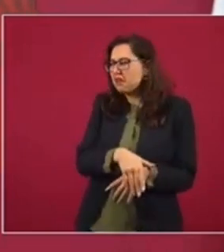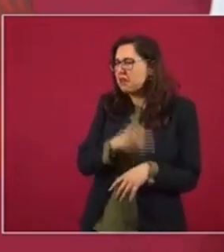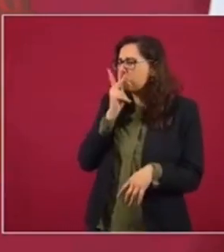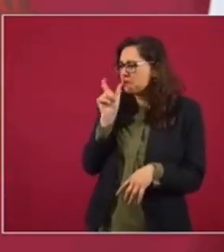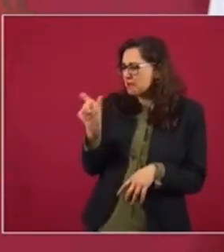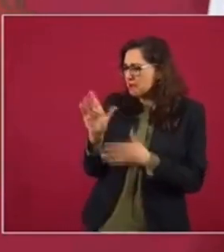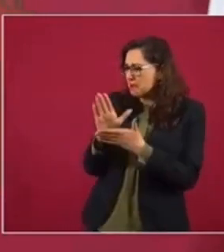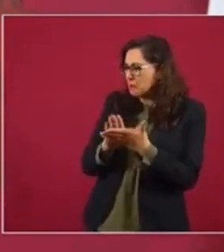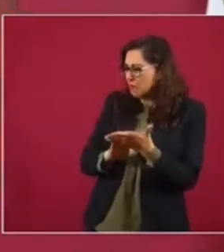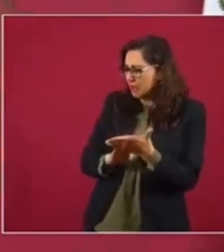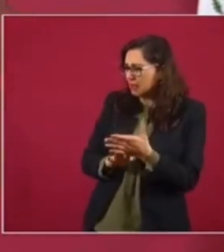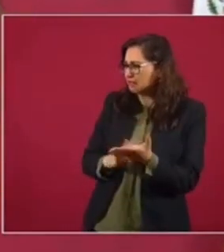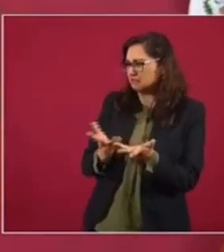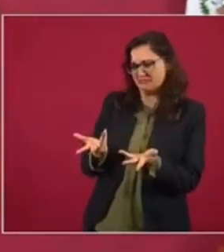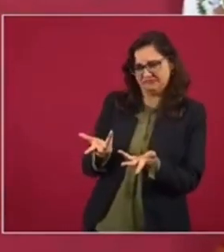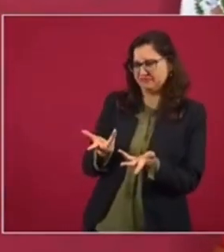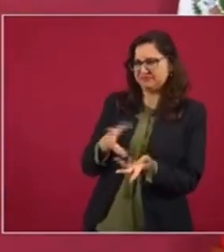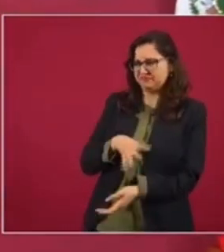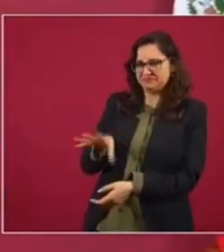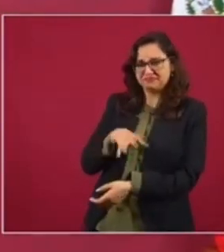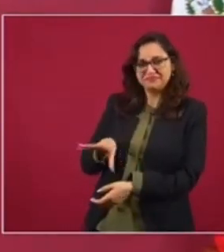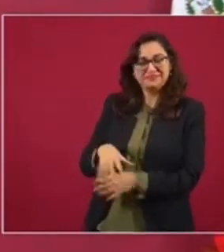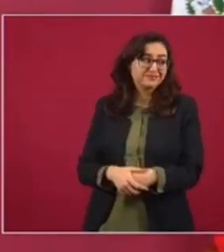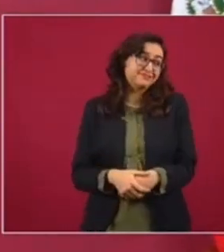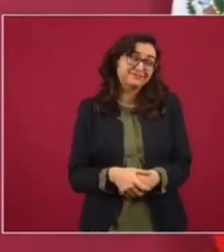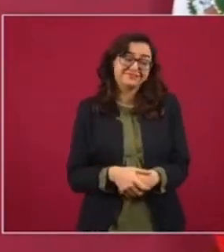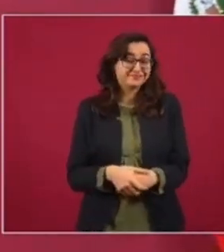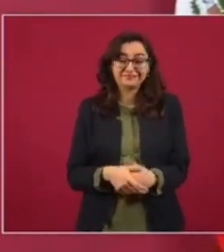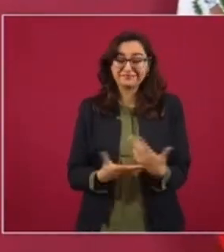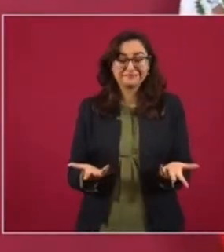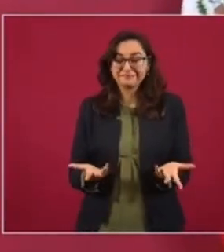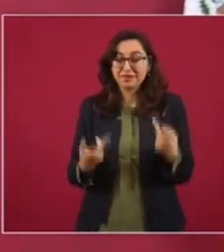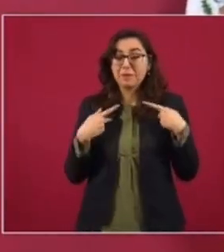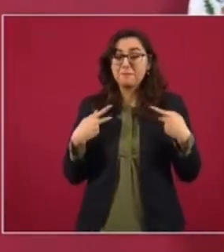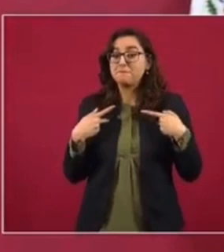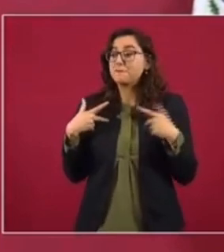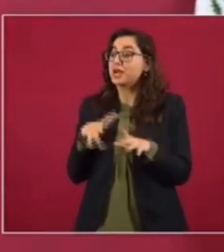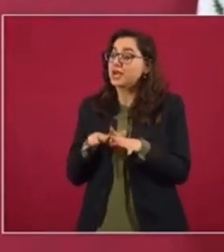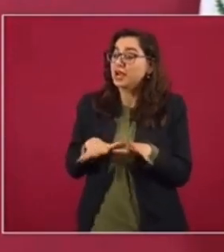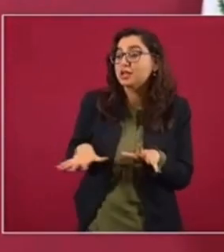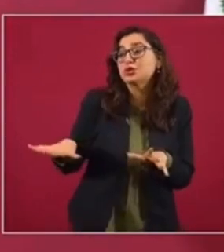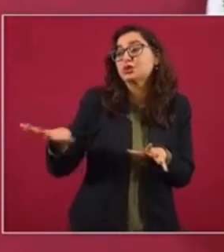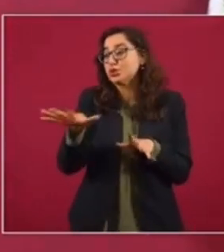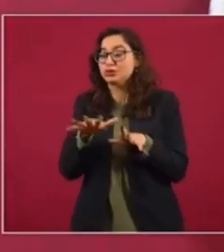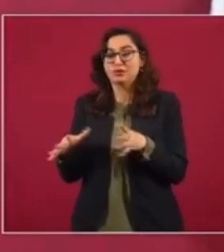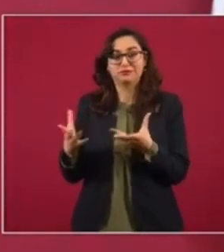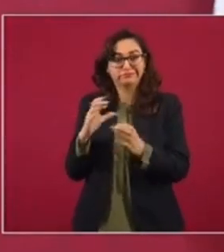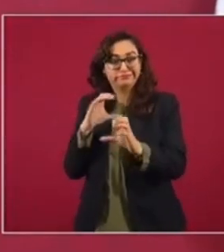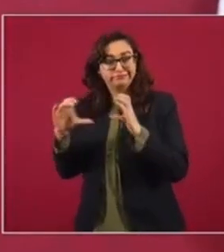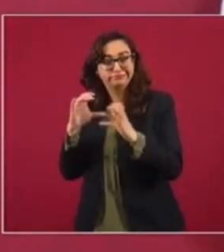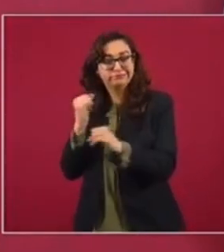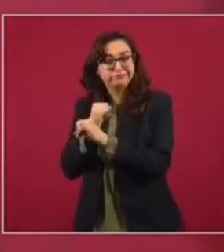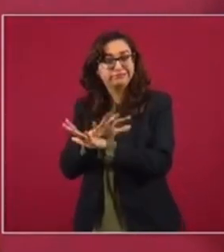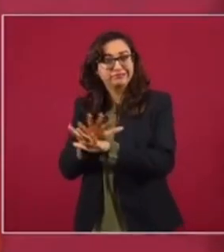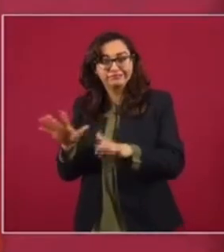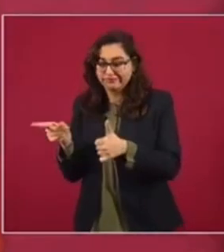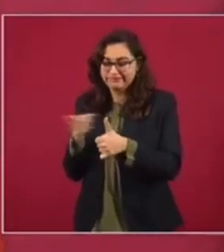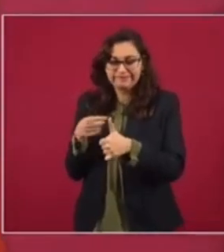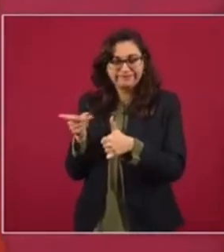pero es la mejor manera de que la gente tenga información,